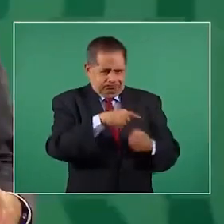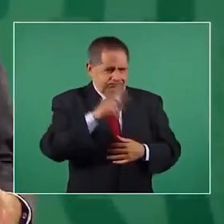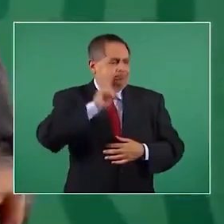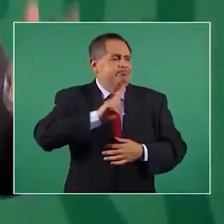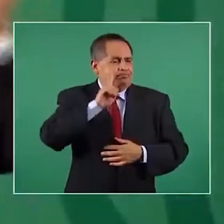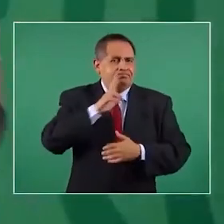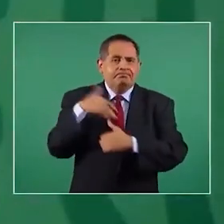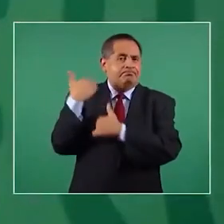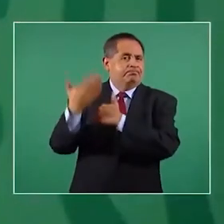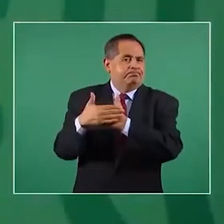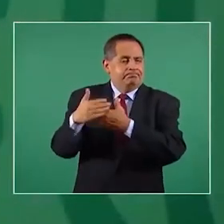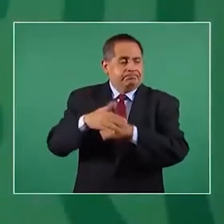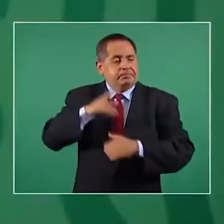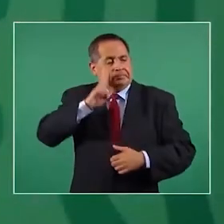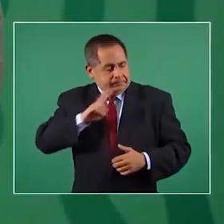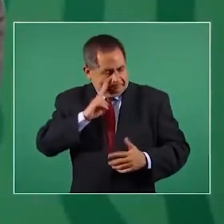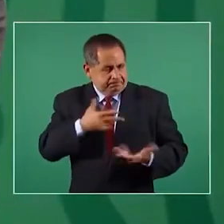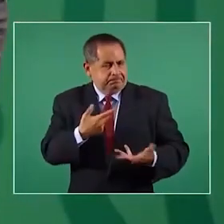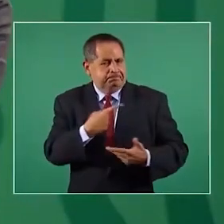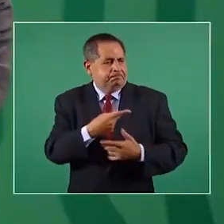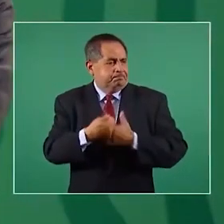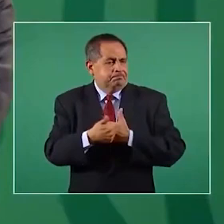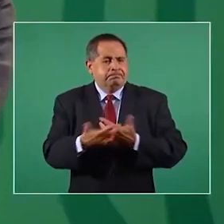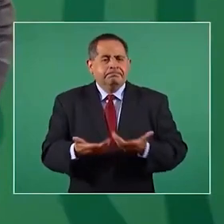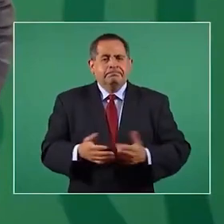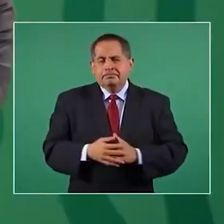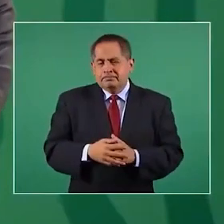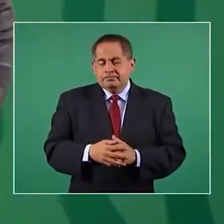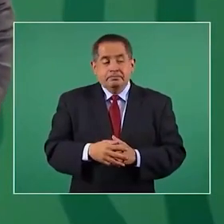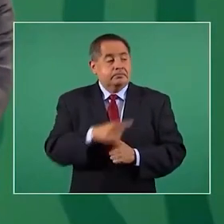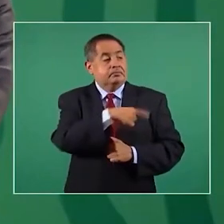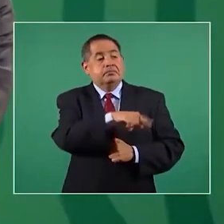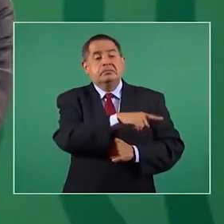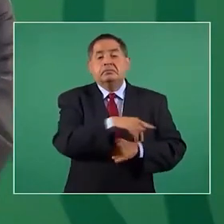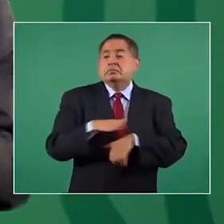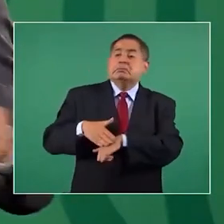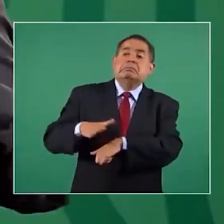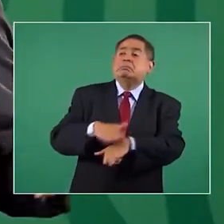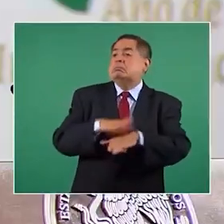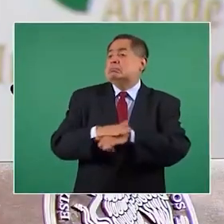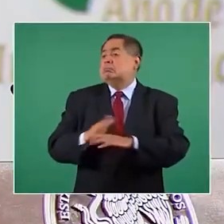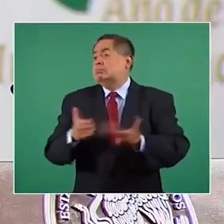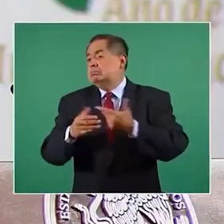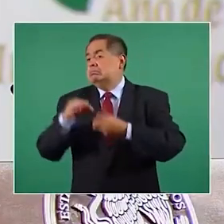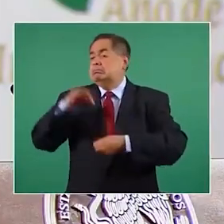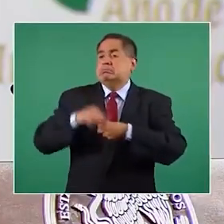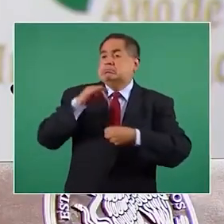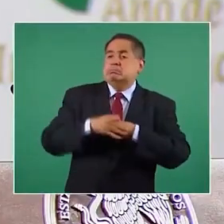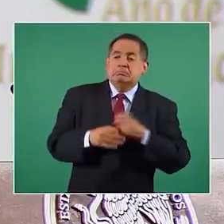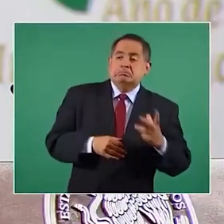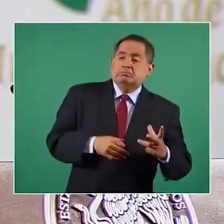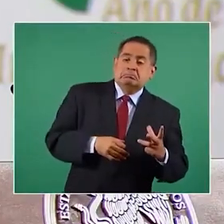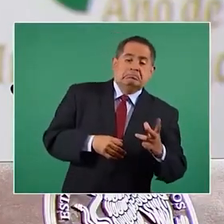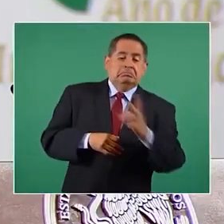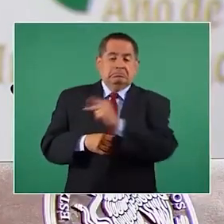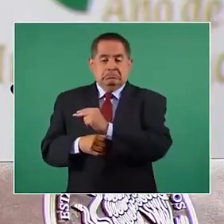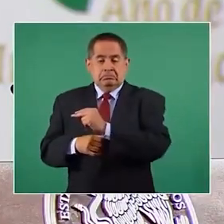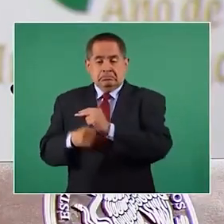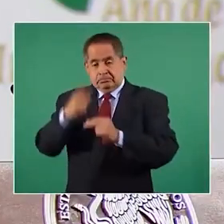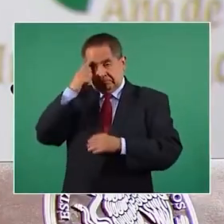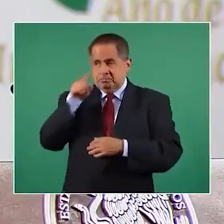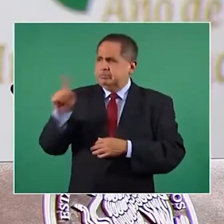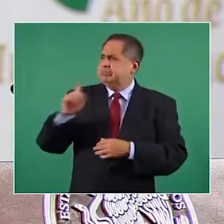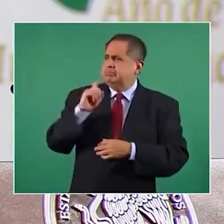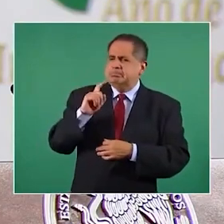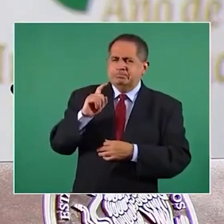para que llamen al pueblo a que voten para que yo me